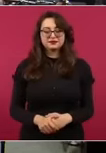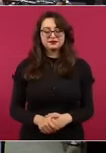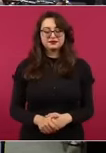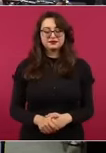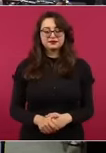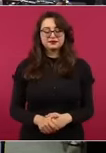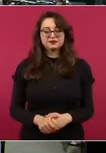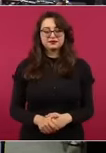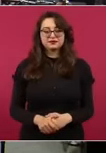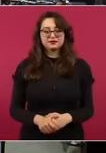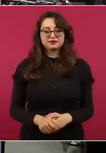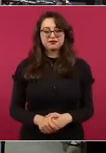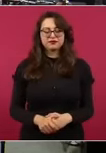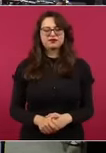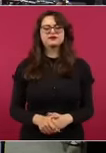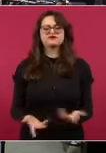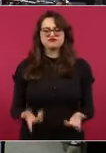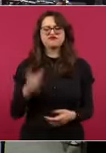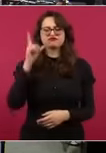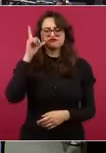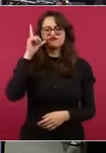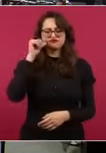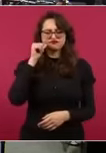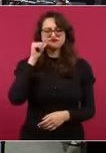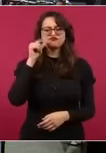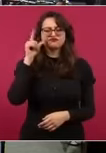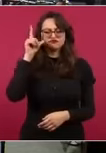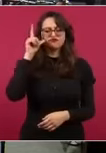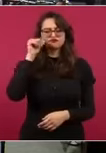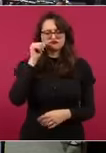Ah, la llamada, mañana hablamos de la llamada.